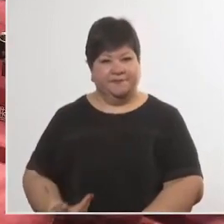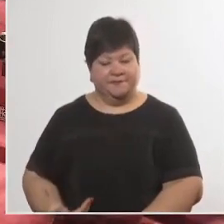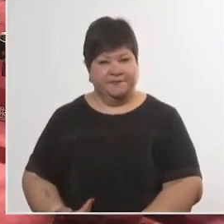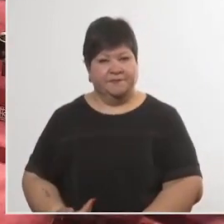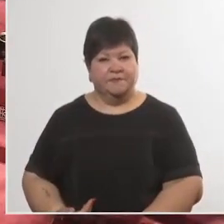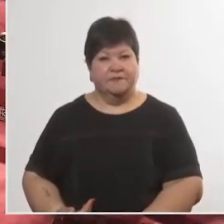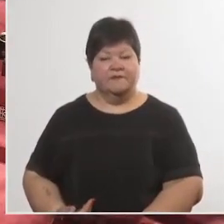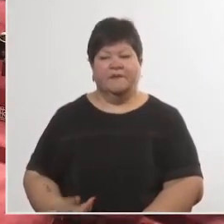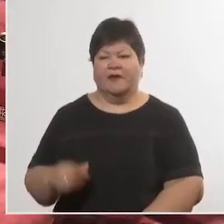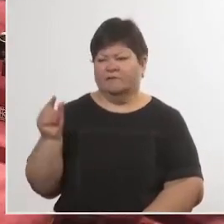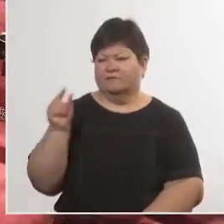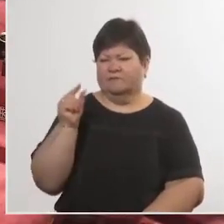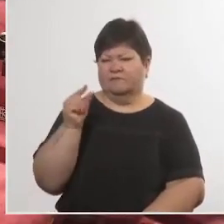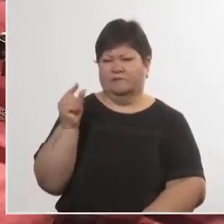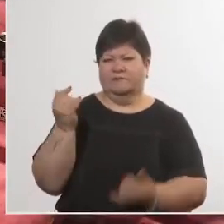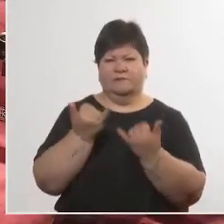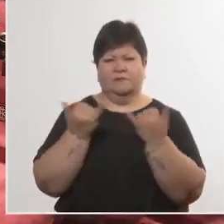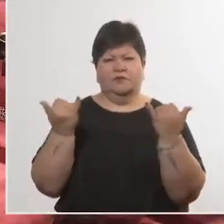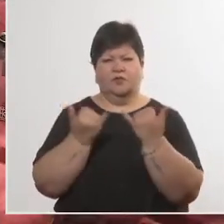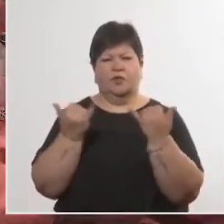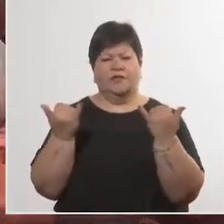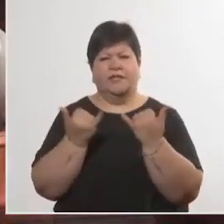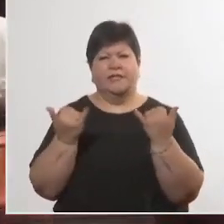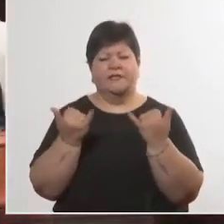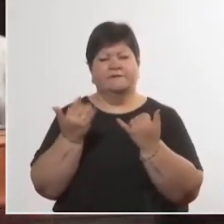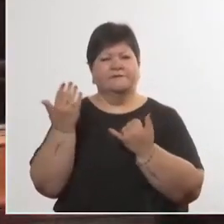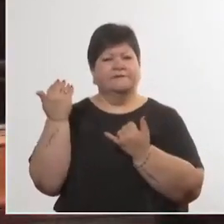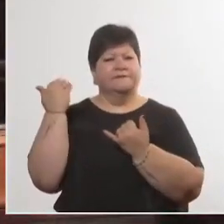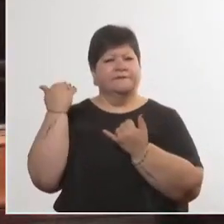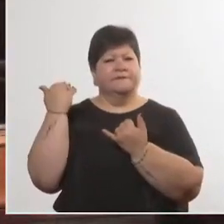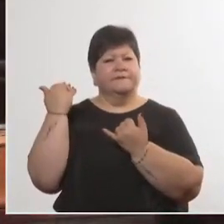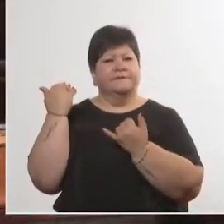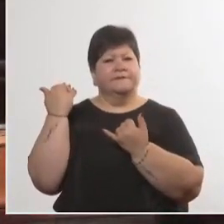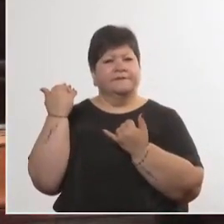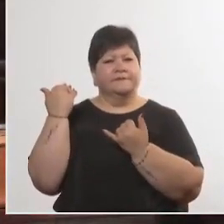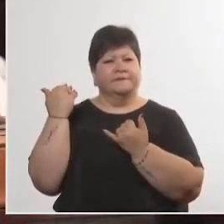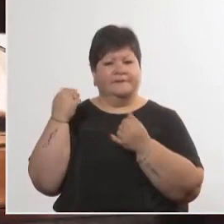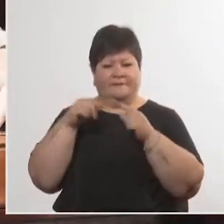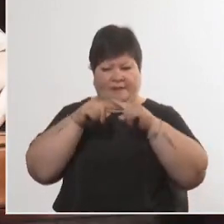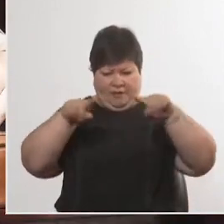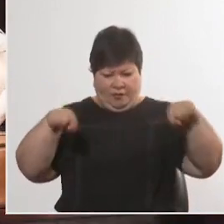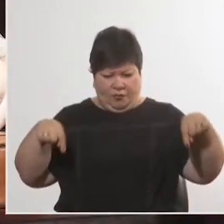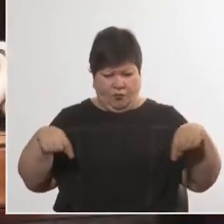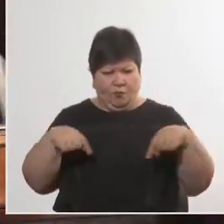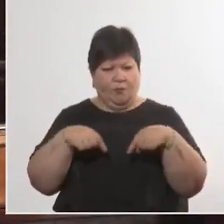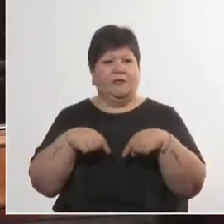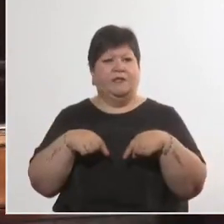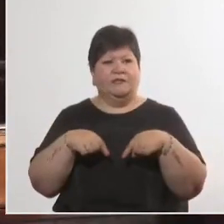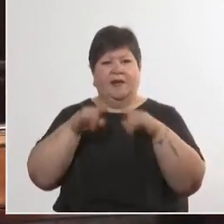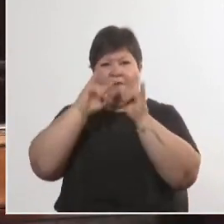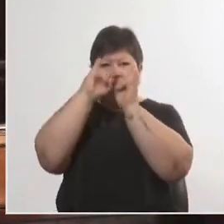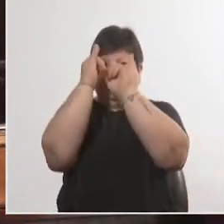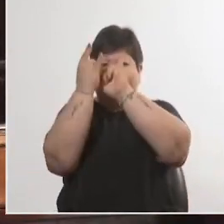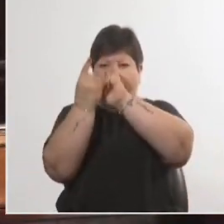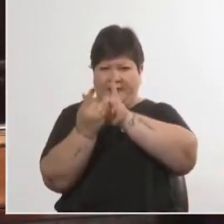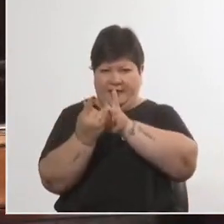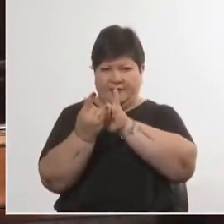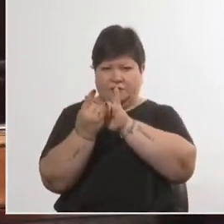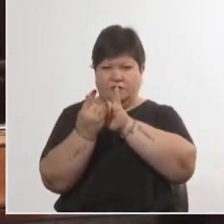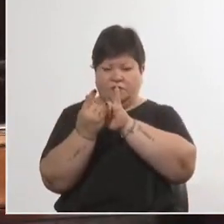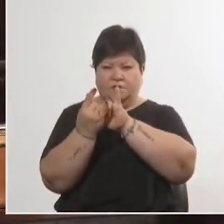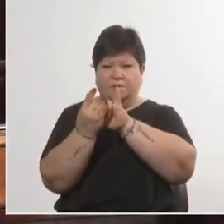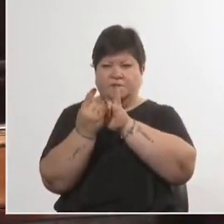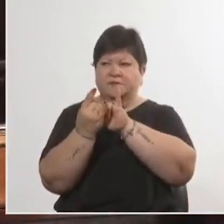Hace pocos días en una sala de este Palacio Legislativo